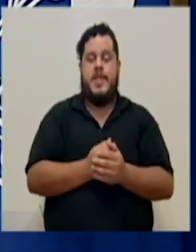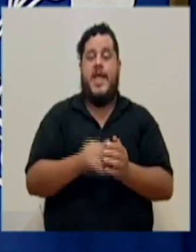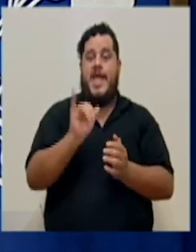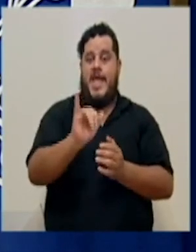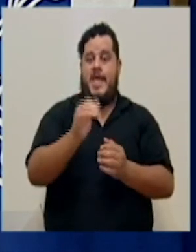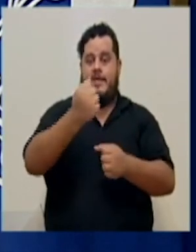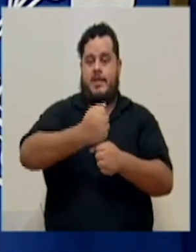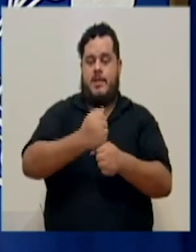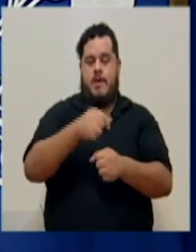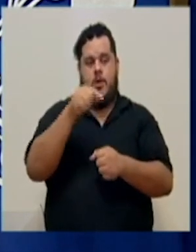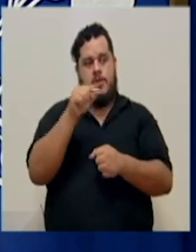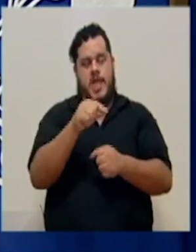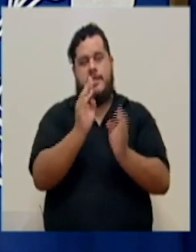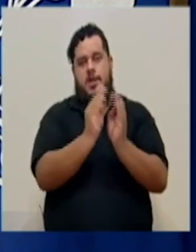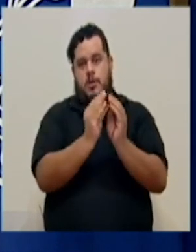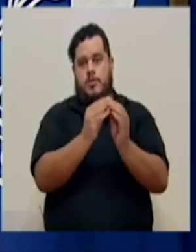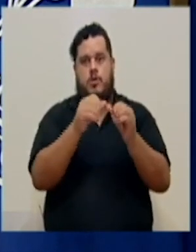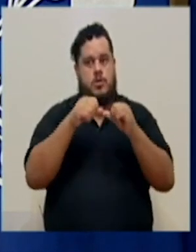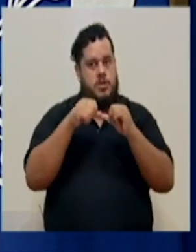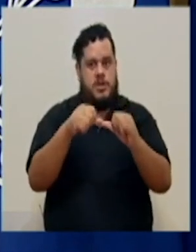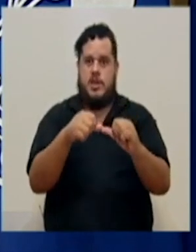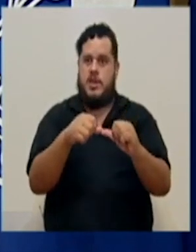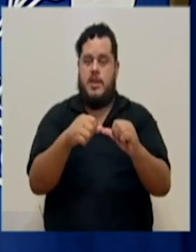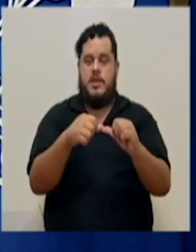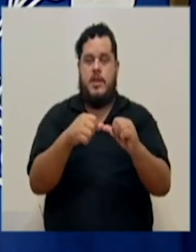trabajo de esta comisión sigue en evolución.